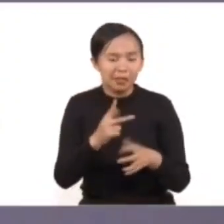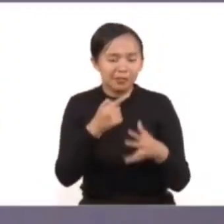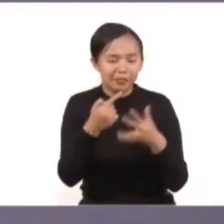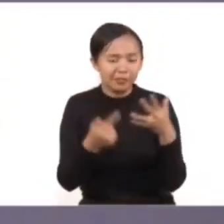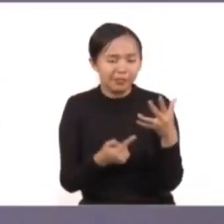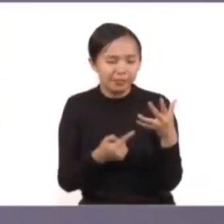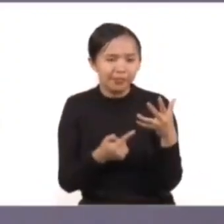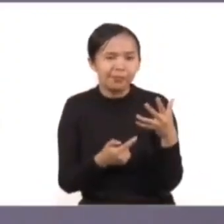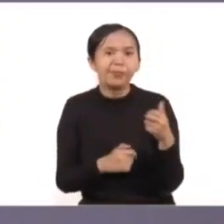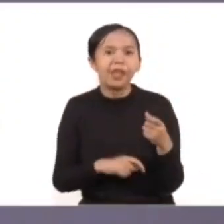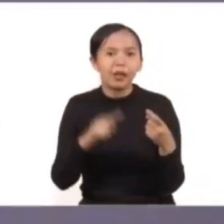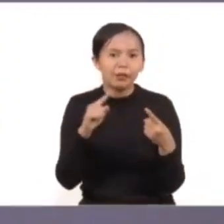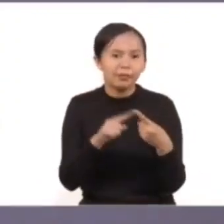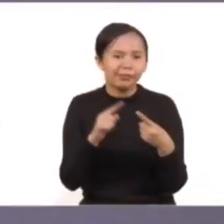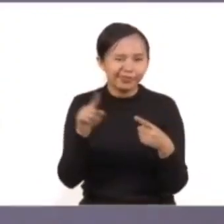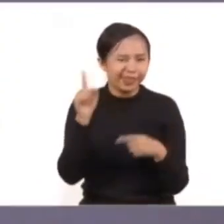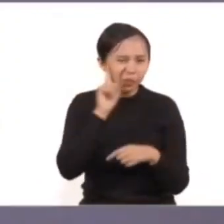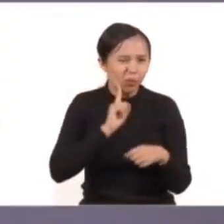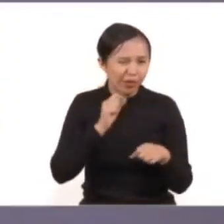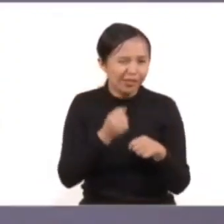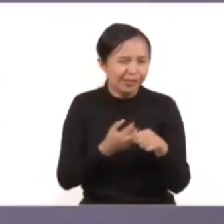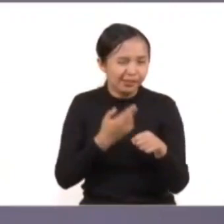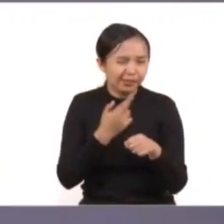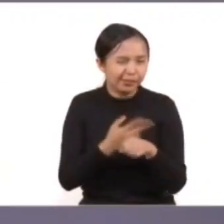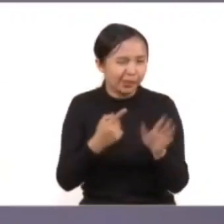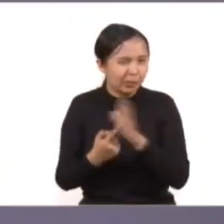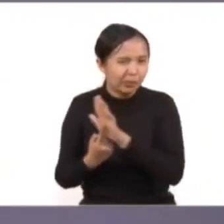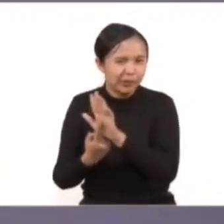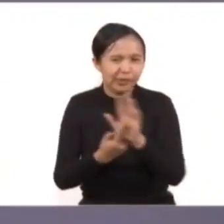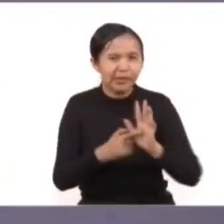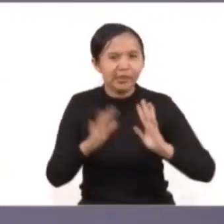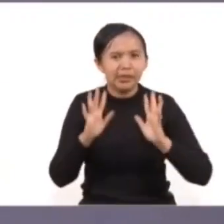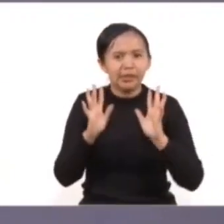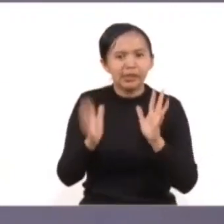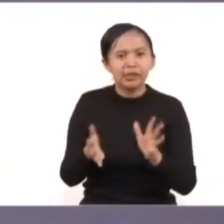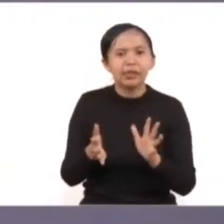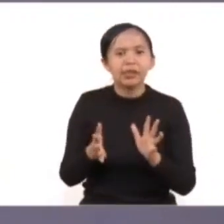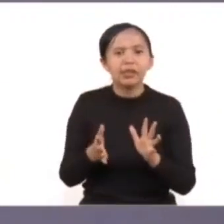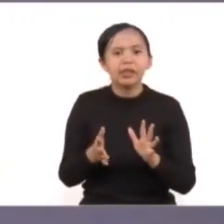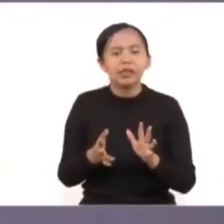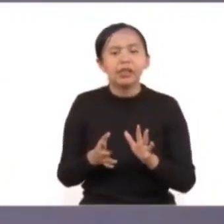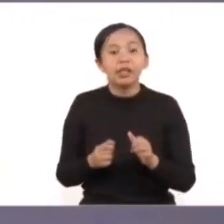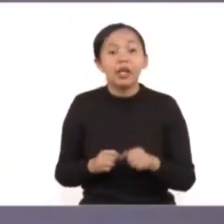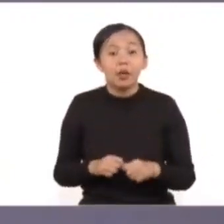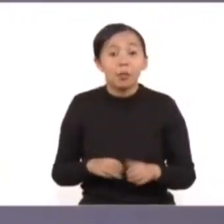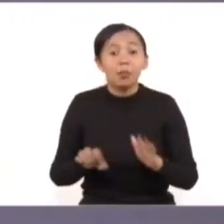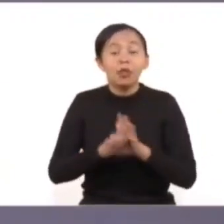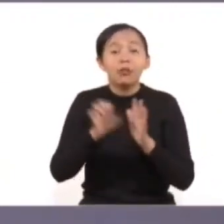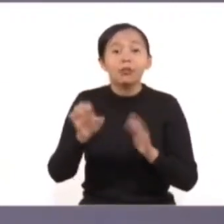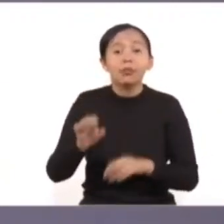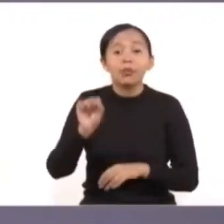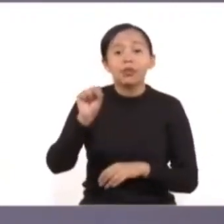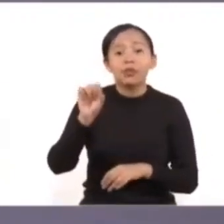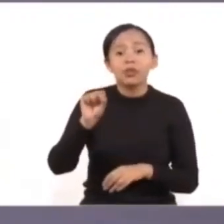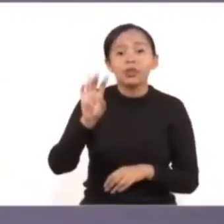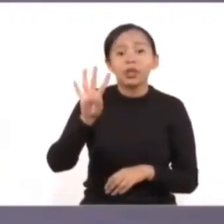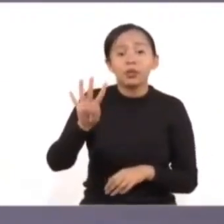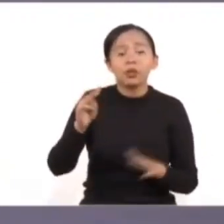por supuesto la secretaria y también la fiscal y mis compañeras en el presidio, de esos 64 mil